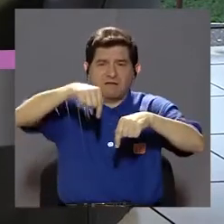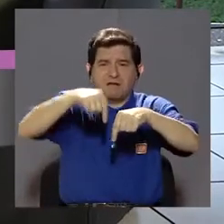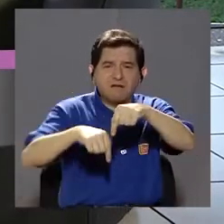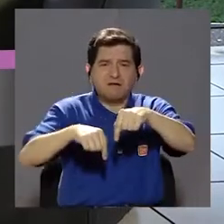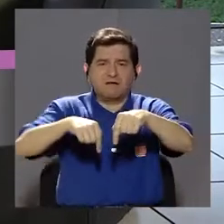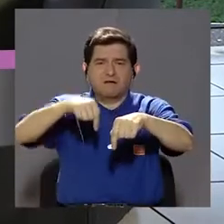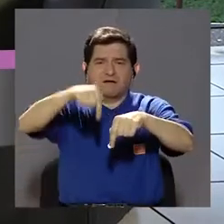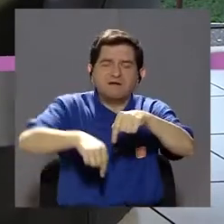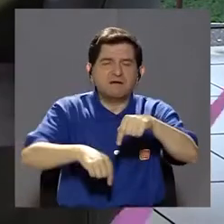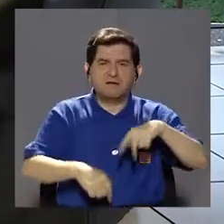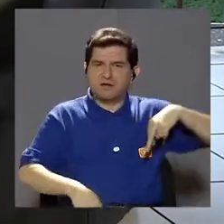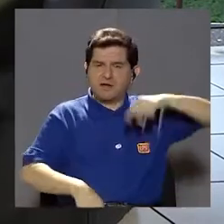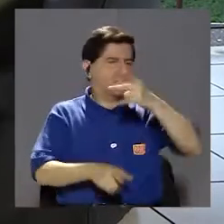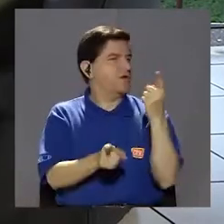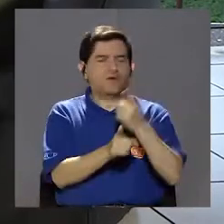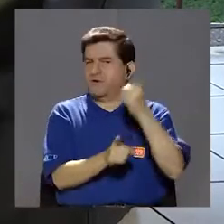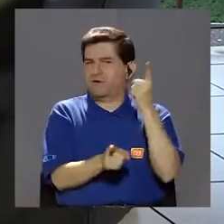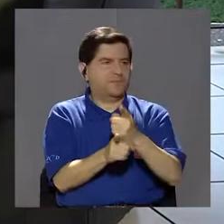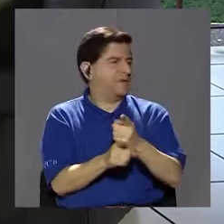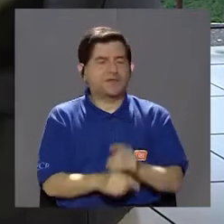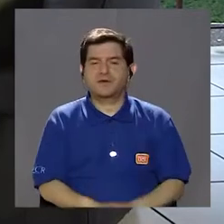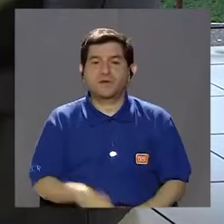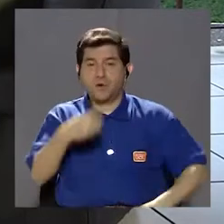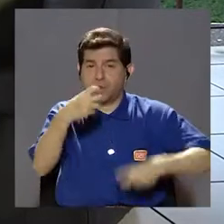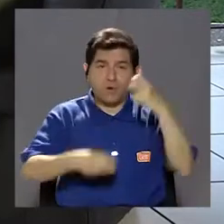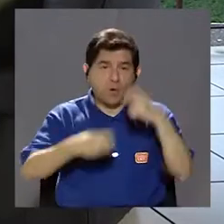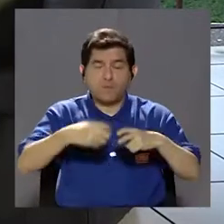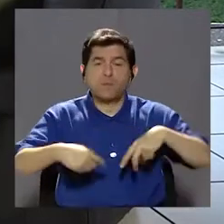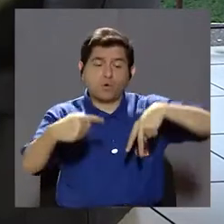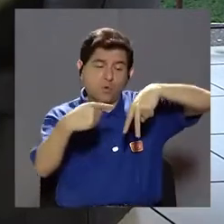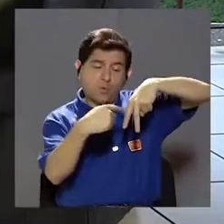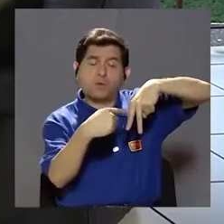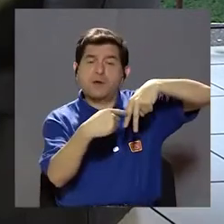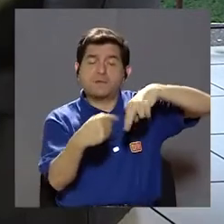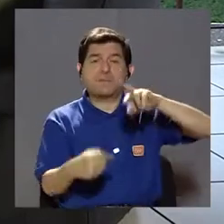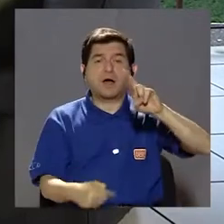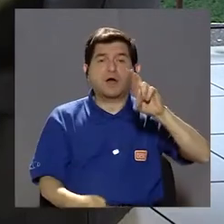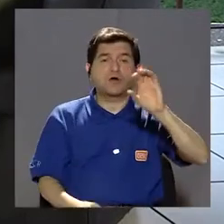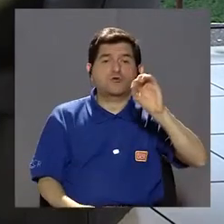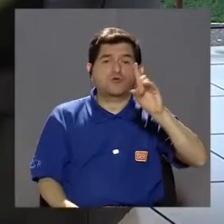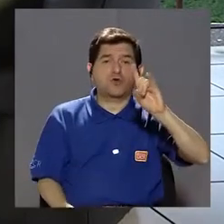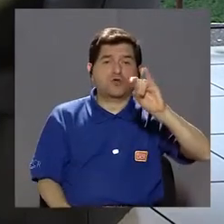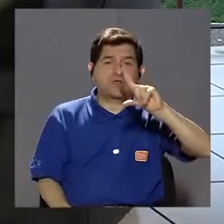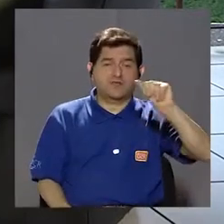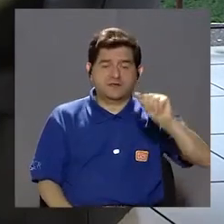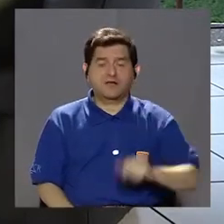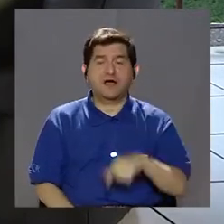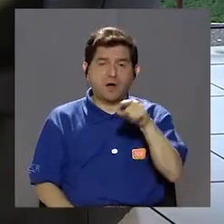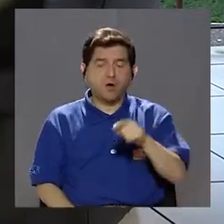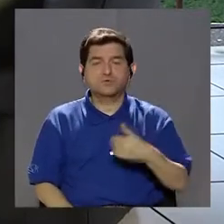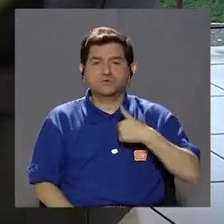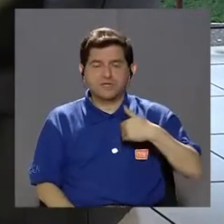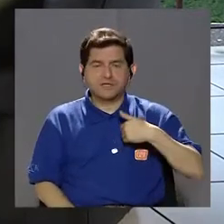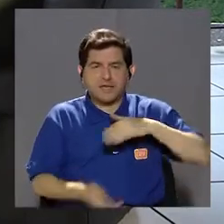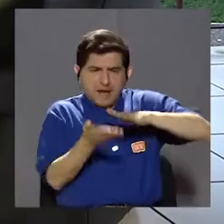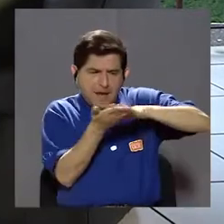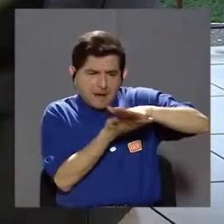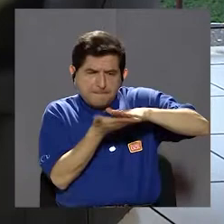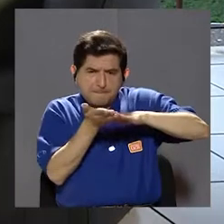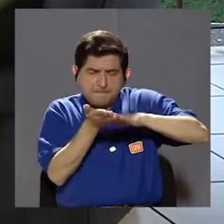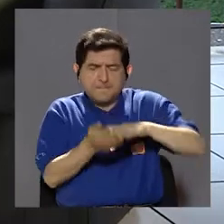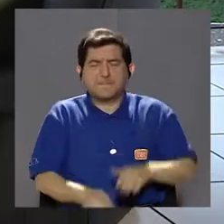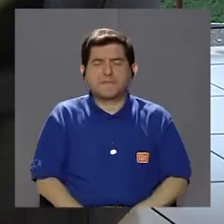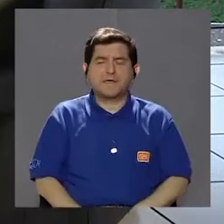va a hacer una marcha inadecuada, va a producir problemas en rodilla, hay que agregarle, si usted tiene un pie plano